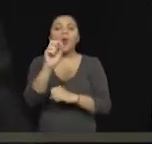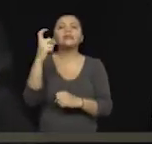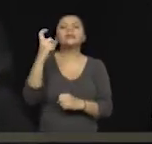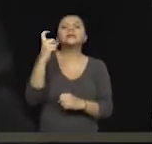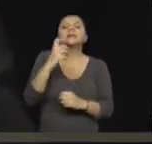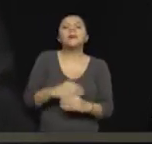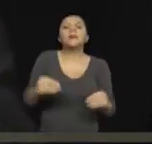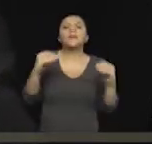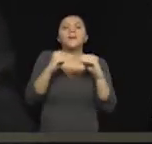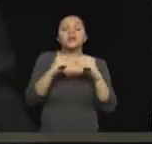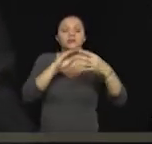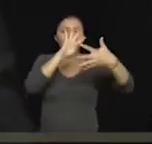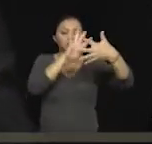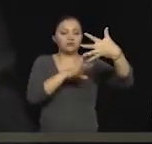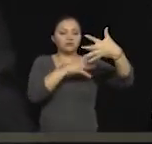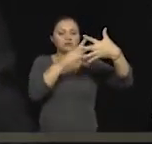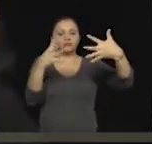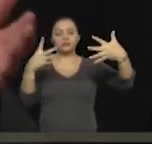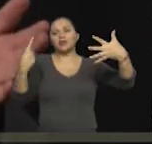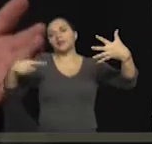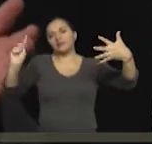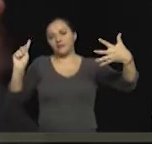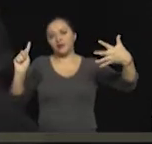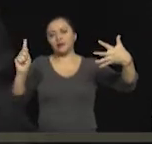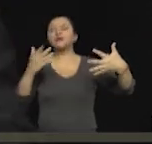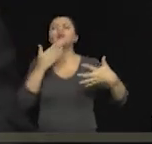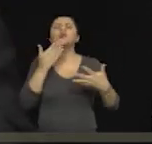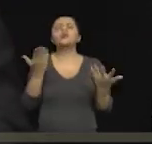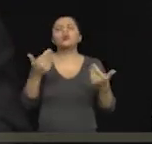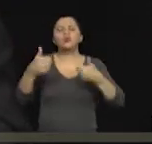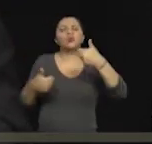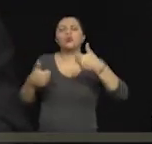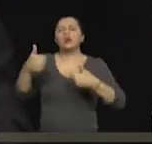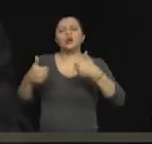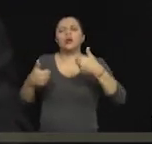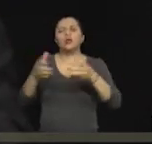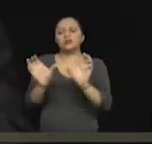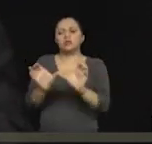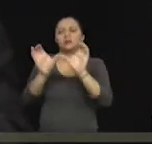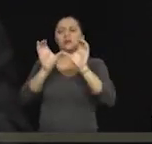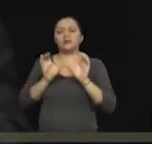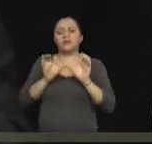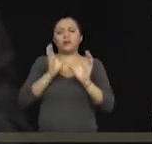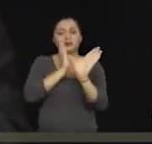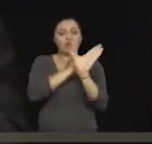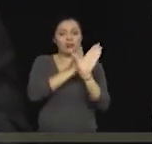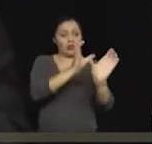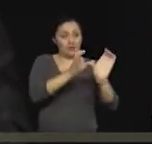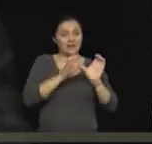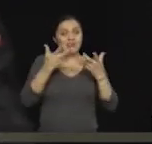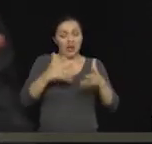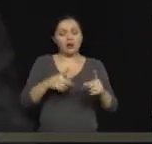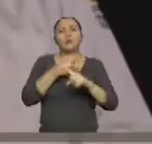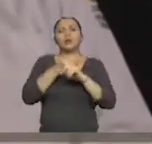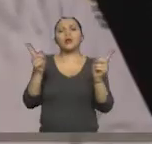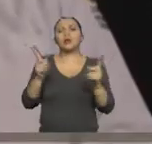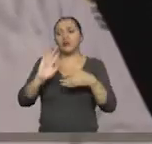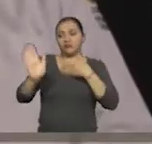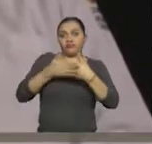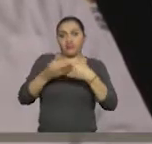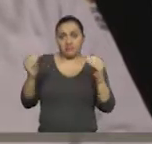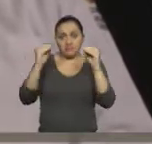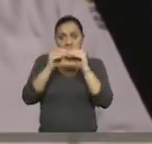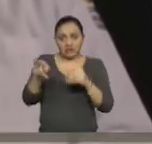hacer un cuadro valorativo diferente al que de pronto te están emitiendo un certificado algún psicólogo o algún psiquiatra? Sí, bueno,